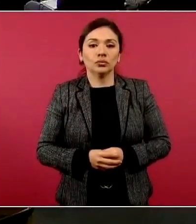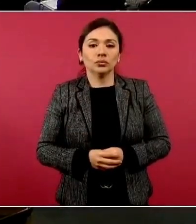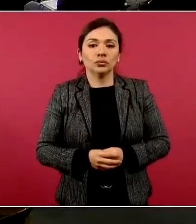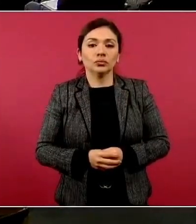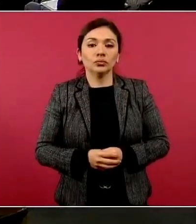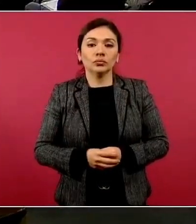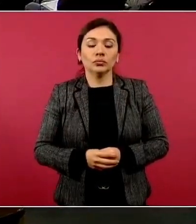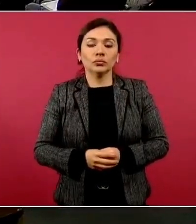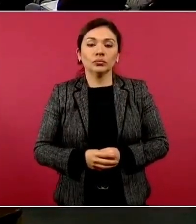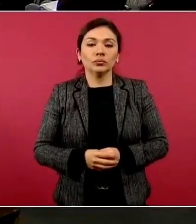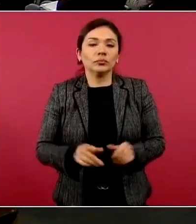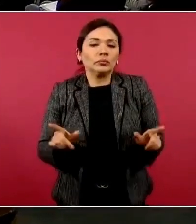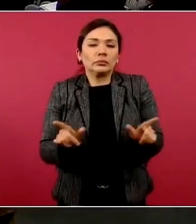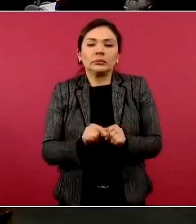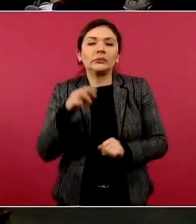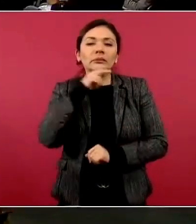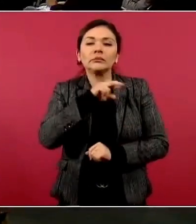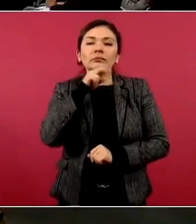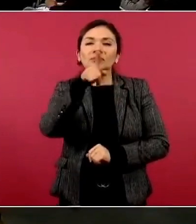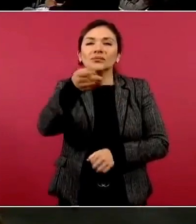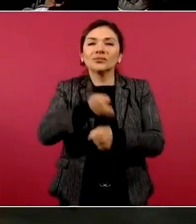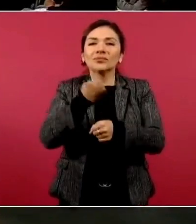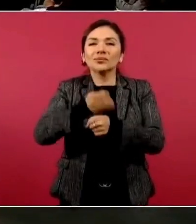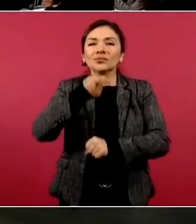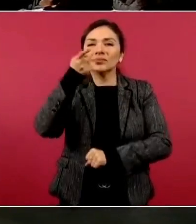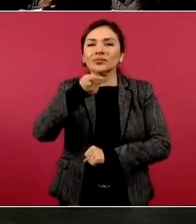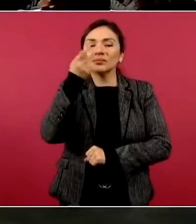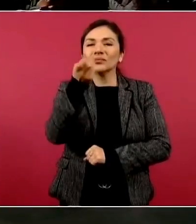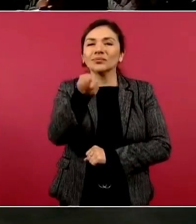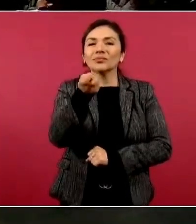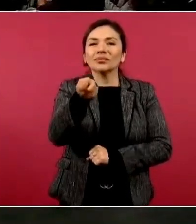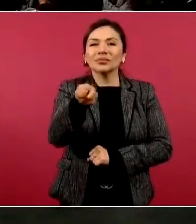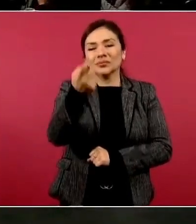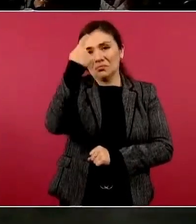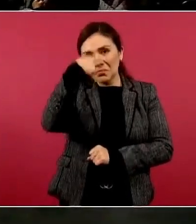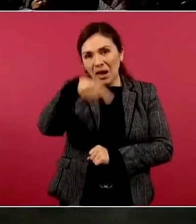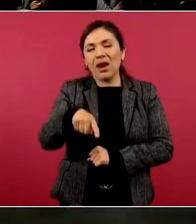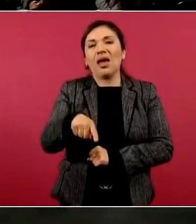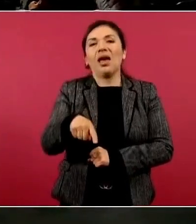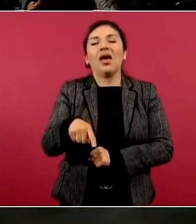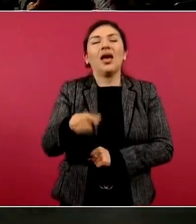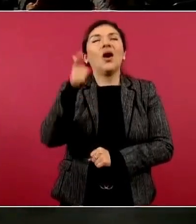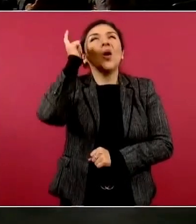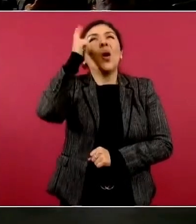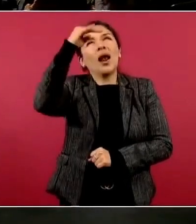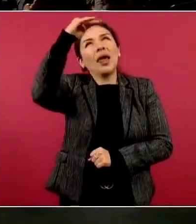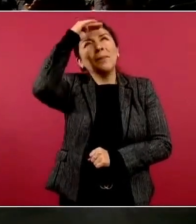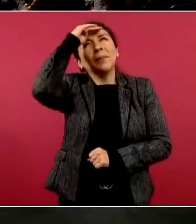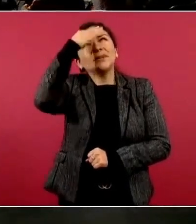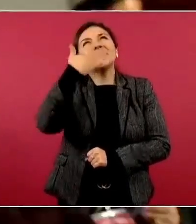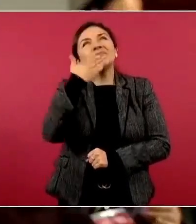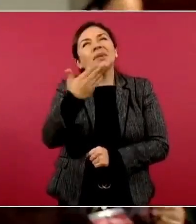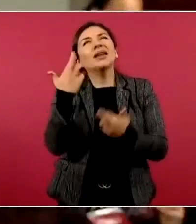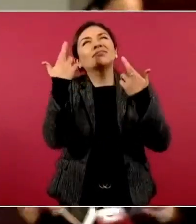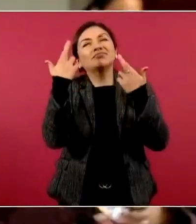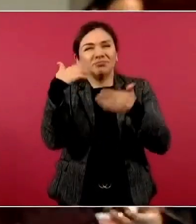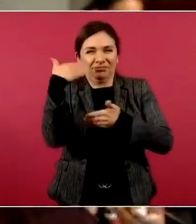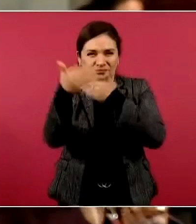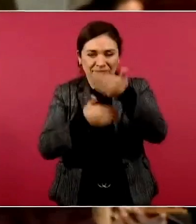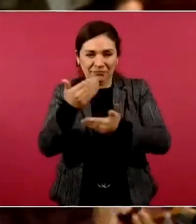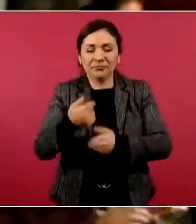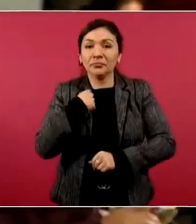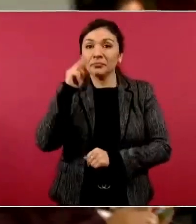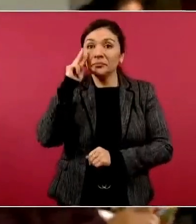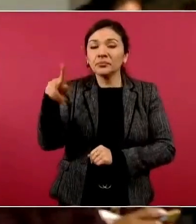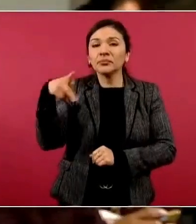Colateral. Vamos rápidamente, ahorita que decía usted esto del crecimiento y los buenos deseos, pues vemos una gráfica que aparece